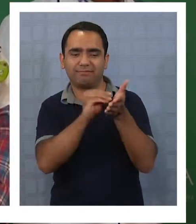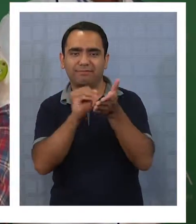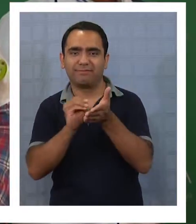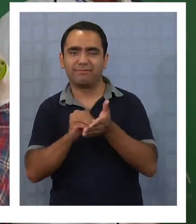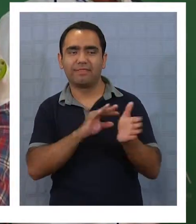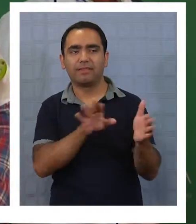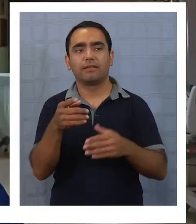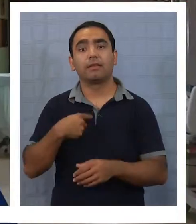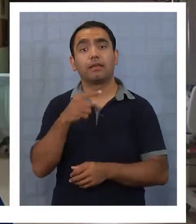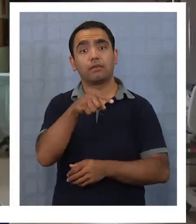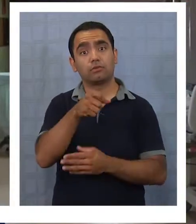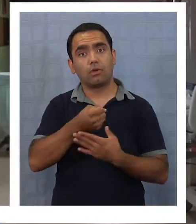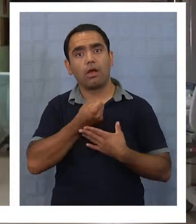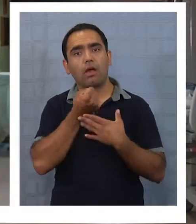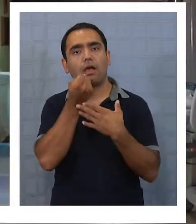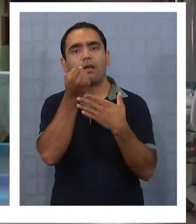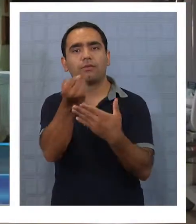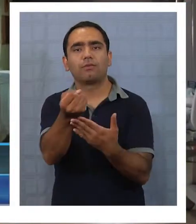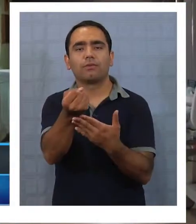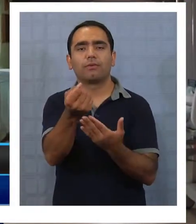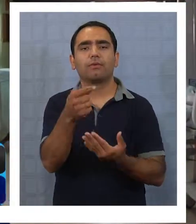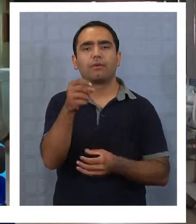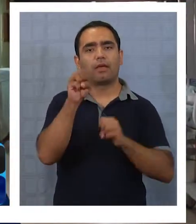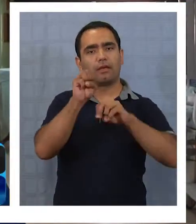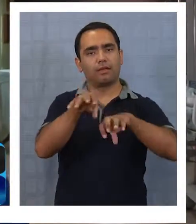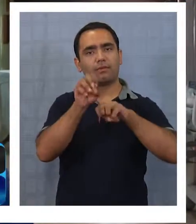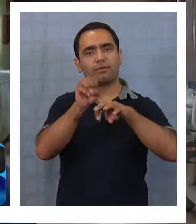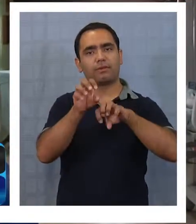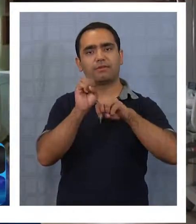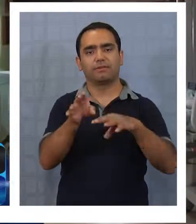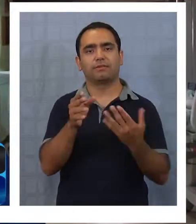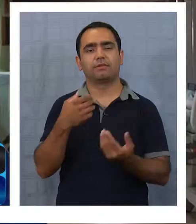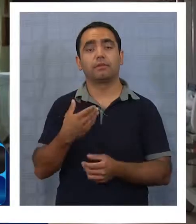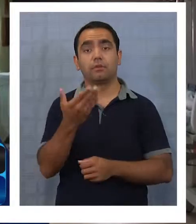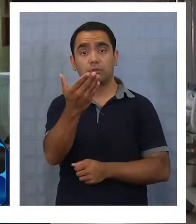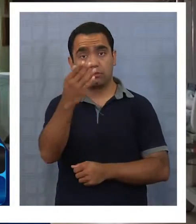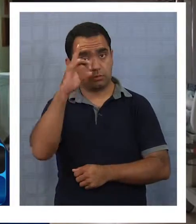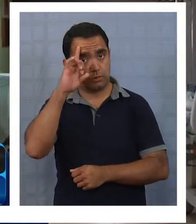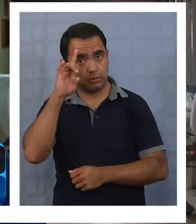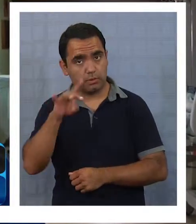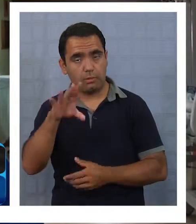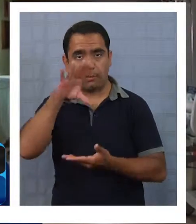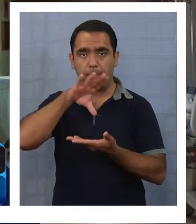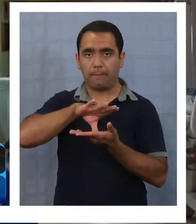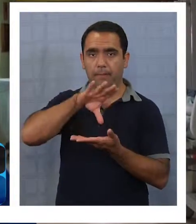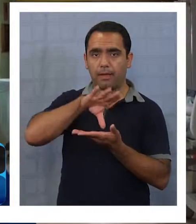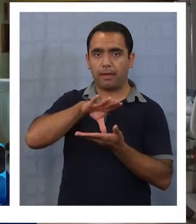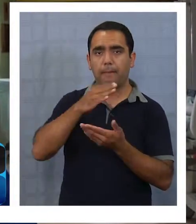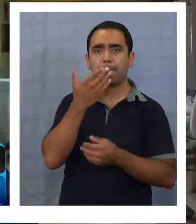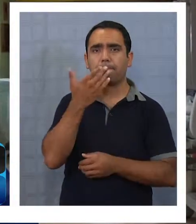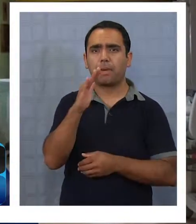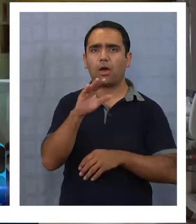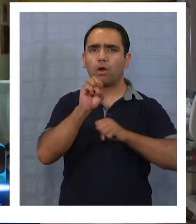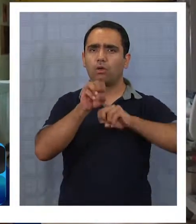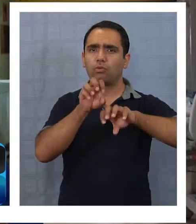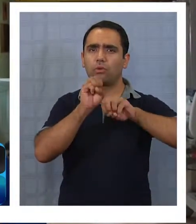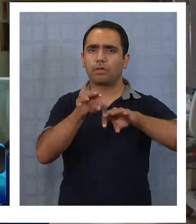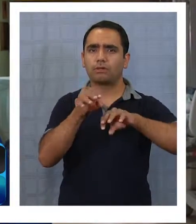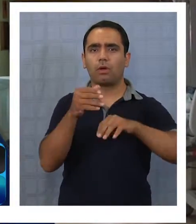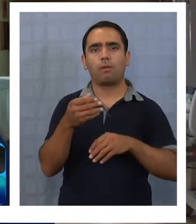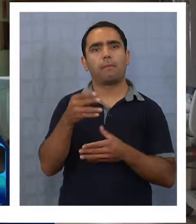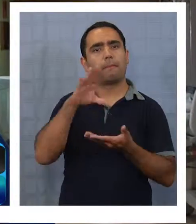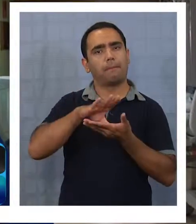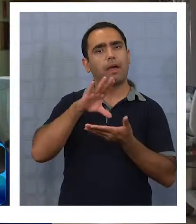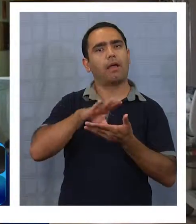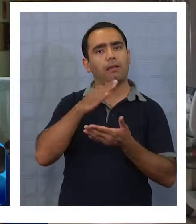complementar esa gran tarea que es la educación. Y usted sabe que un país mejor educado, lo más